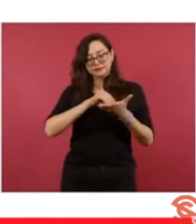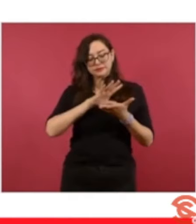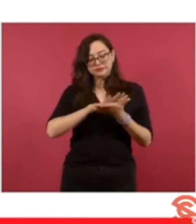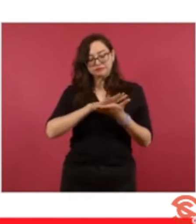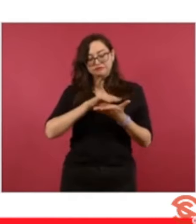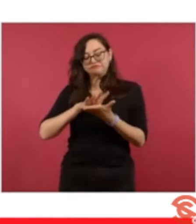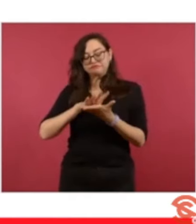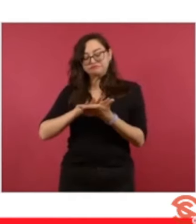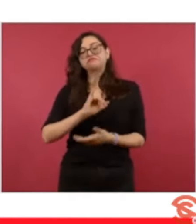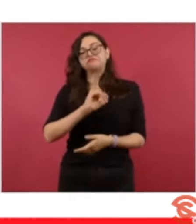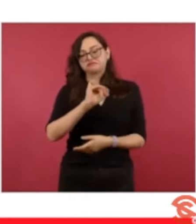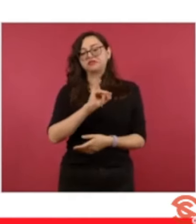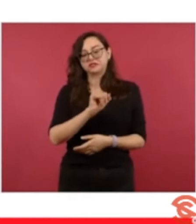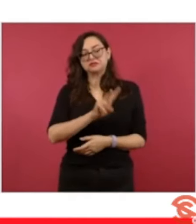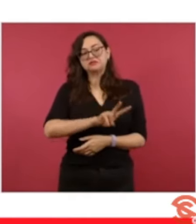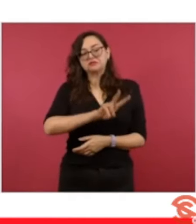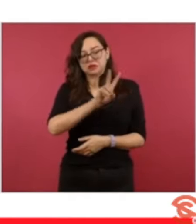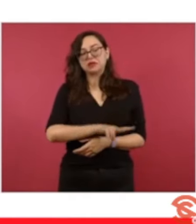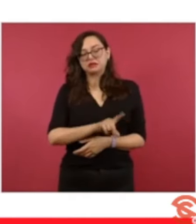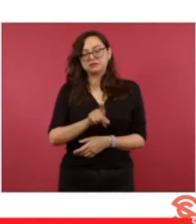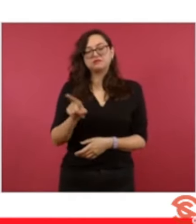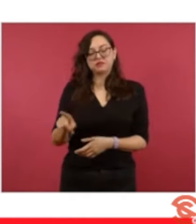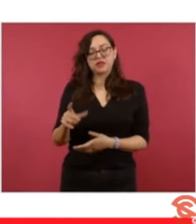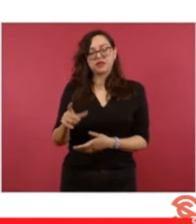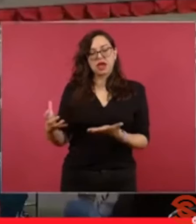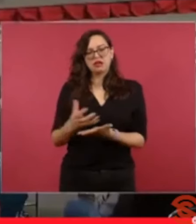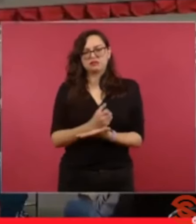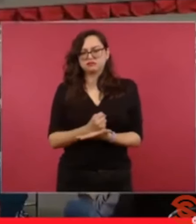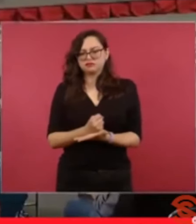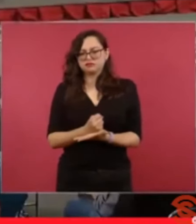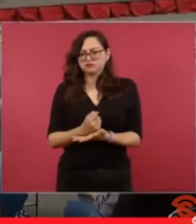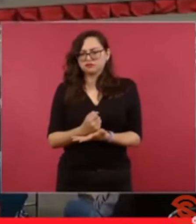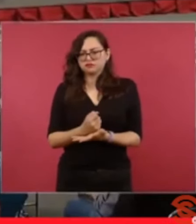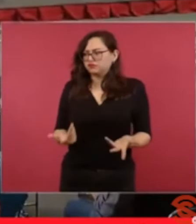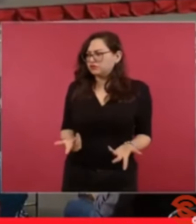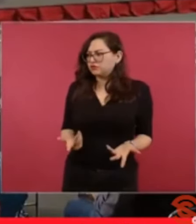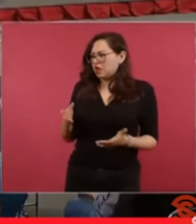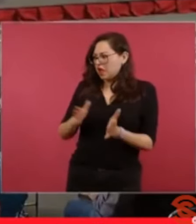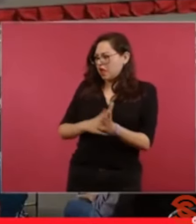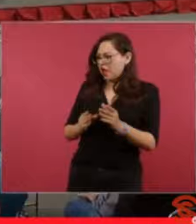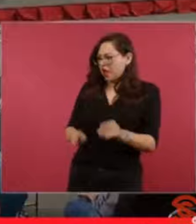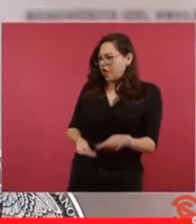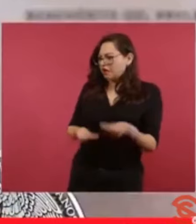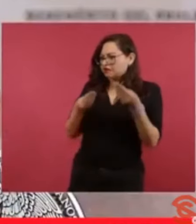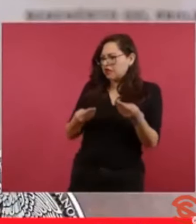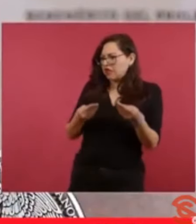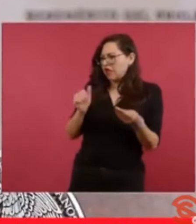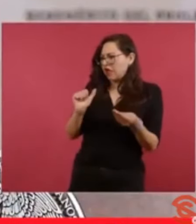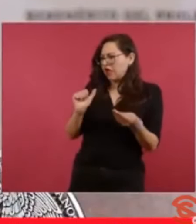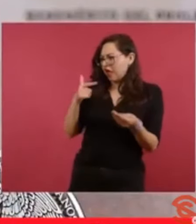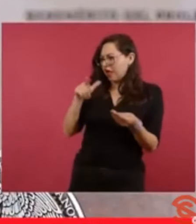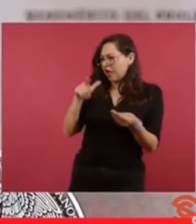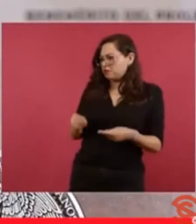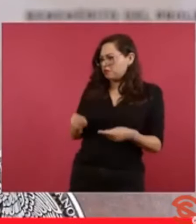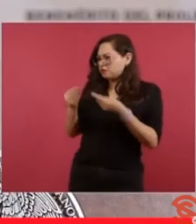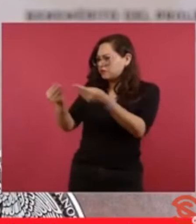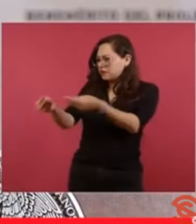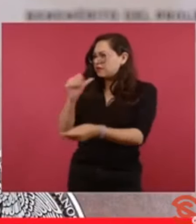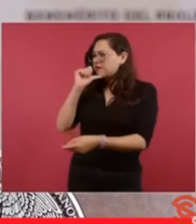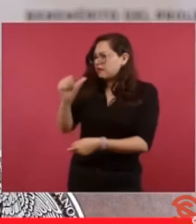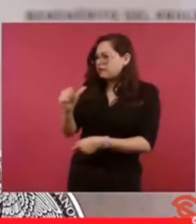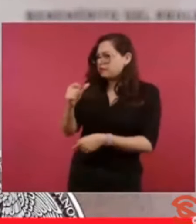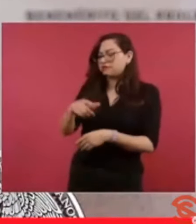A lo que el periodista preguntó, ¿por qué no se las diste a AMLO? Y Madrazo respondió,